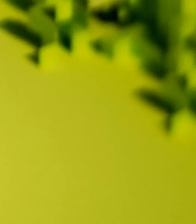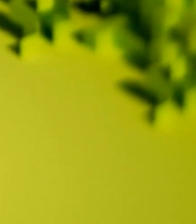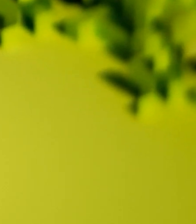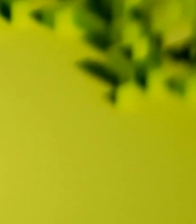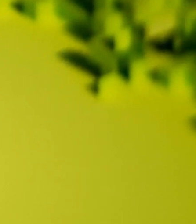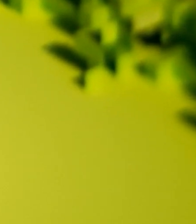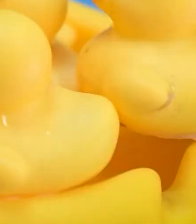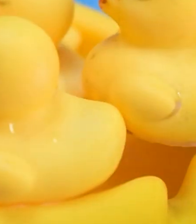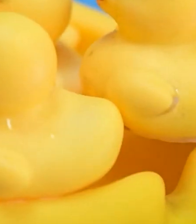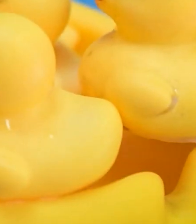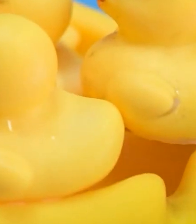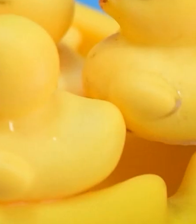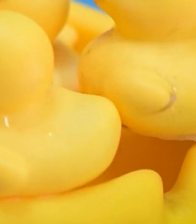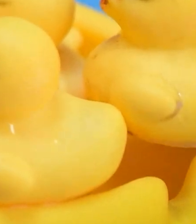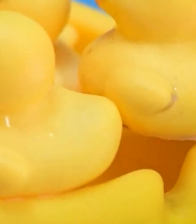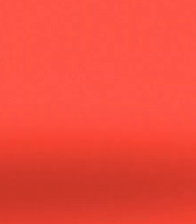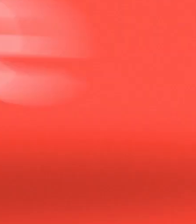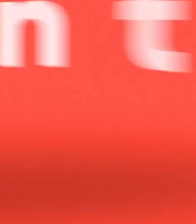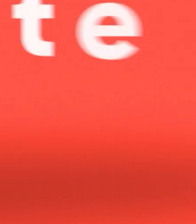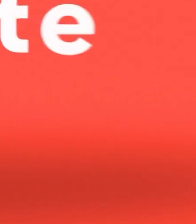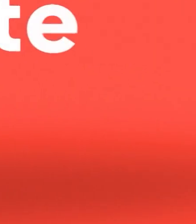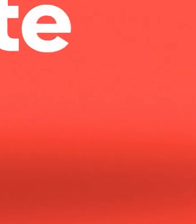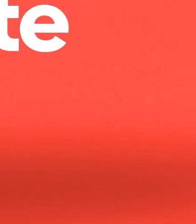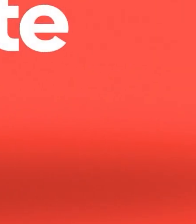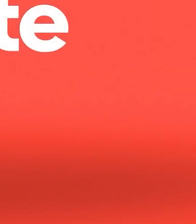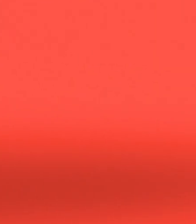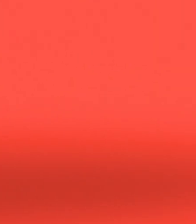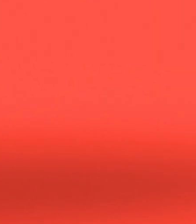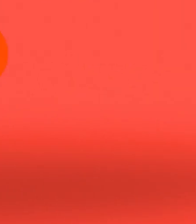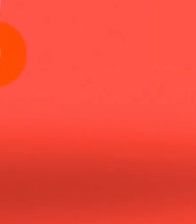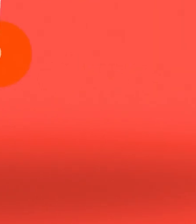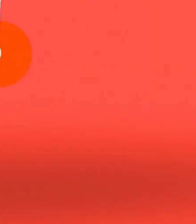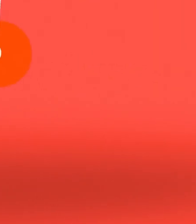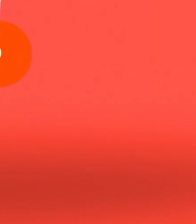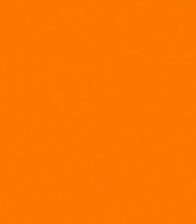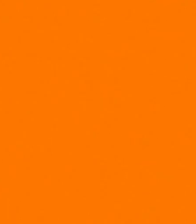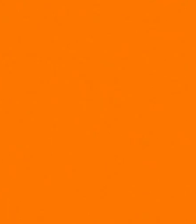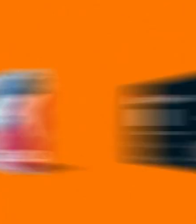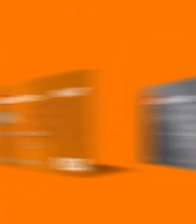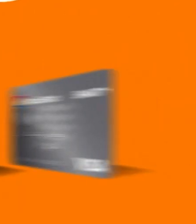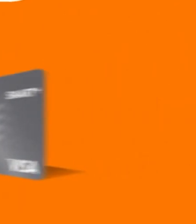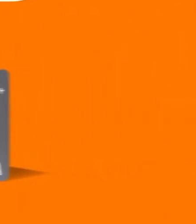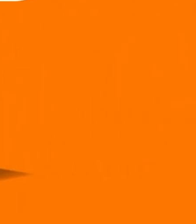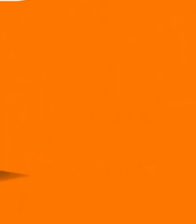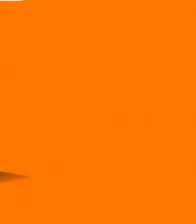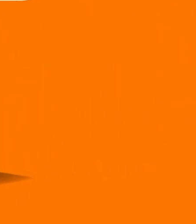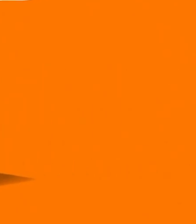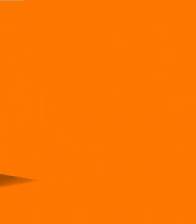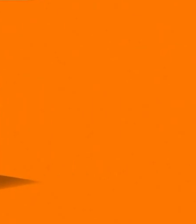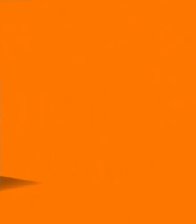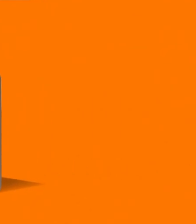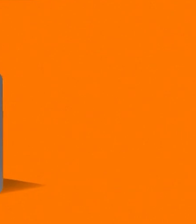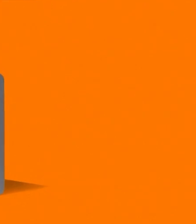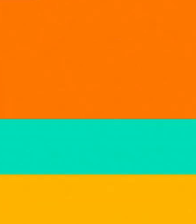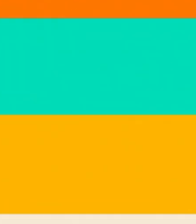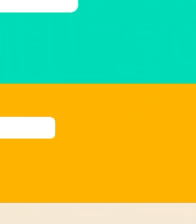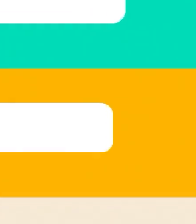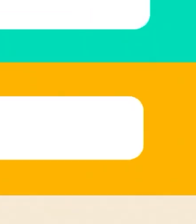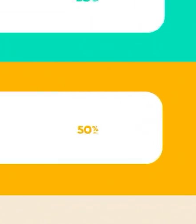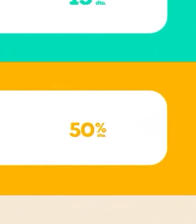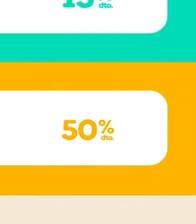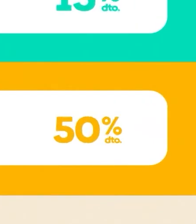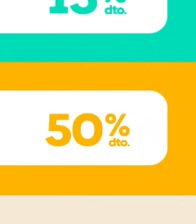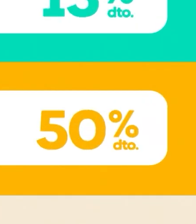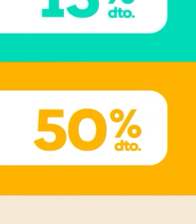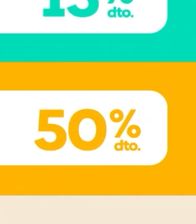jugados, regalones y obviamente, ¡para ti! Entra a BancoEstado.cl y descubre beneficios